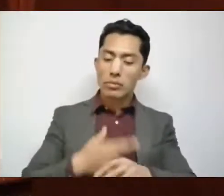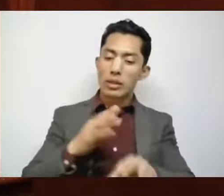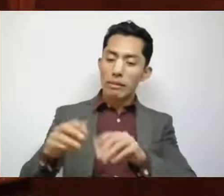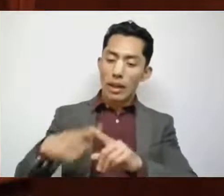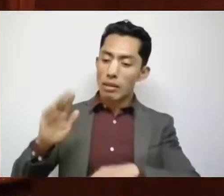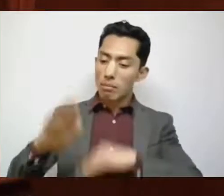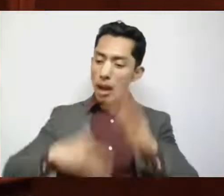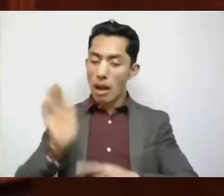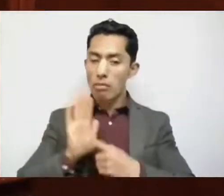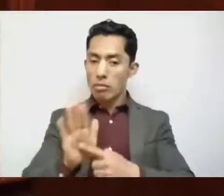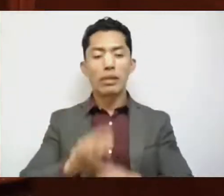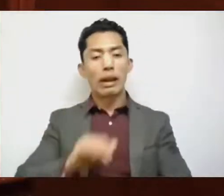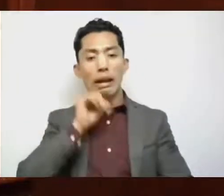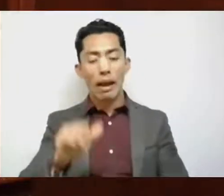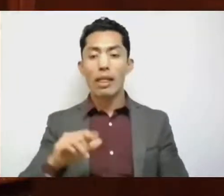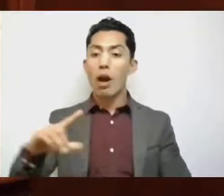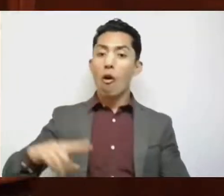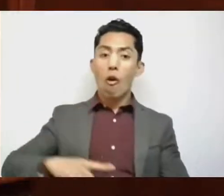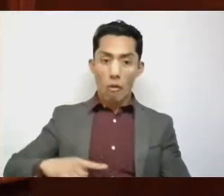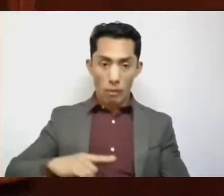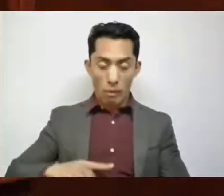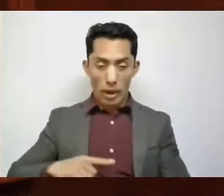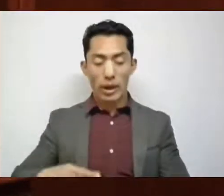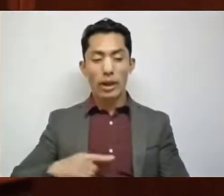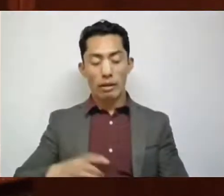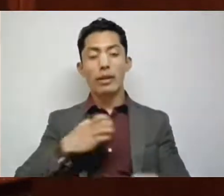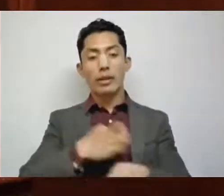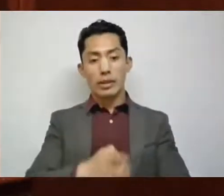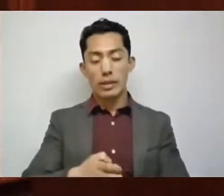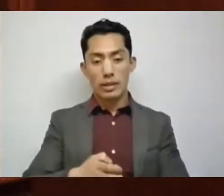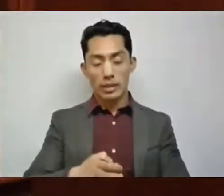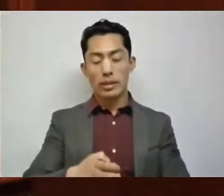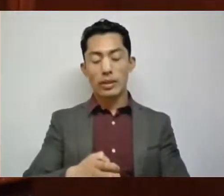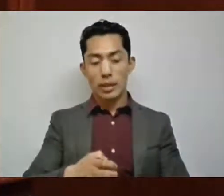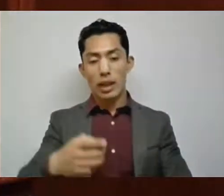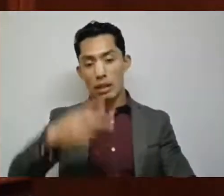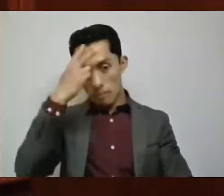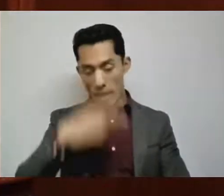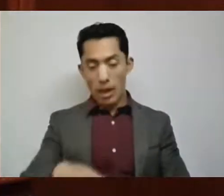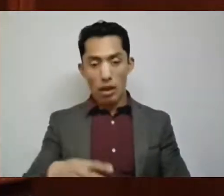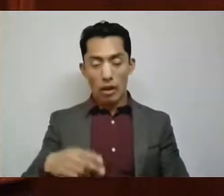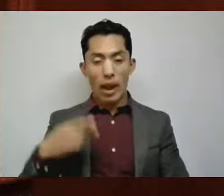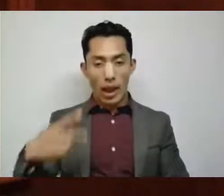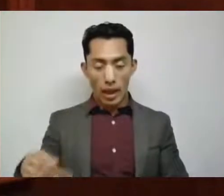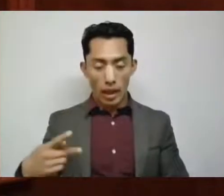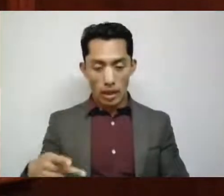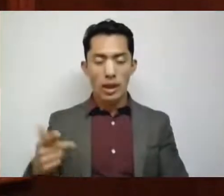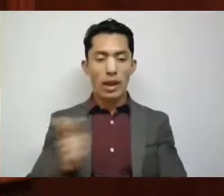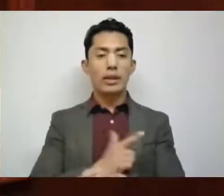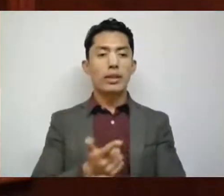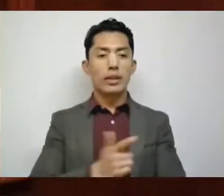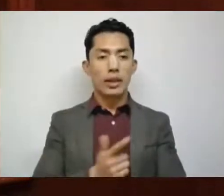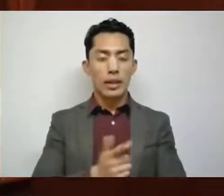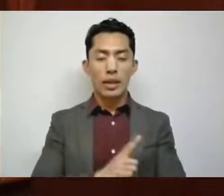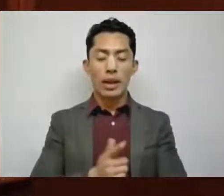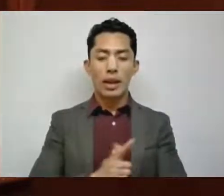El gobernador constitucional del Estado Libre y Soberano de México, el licenciado